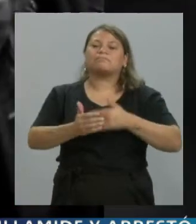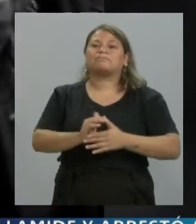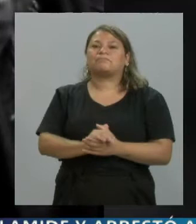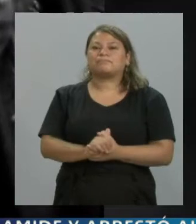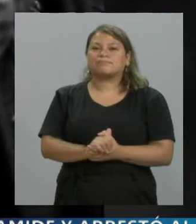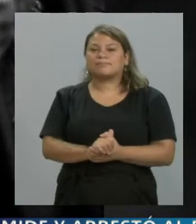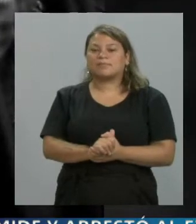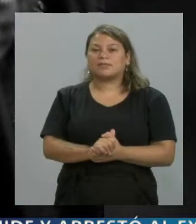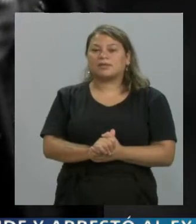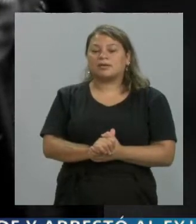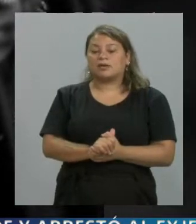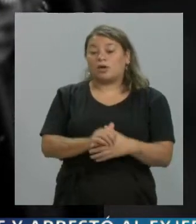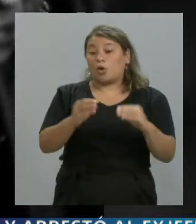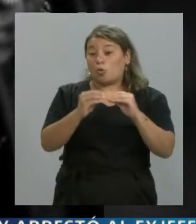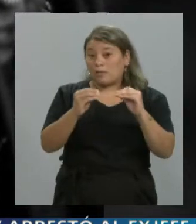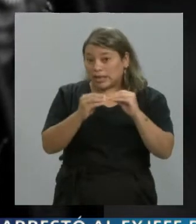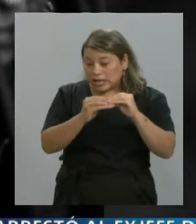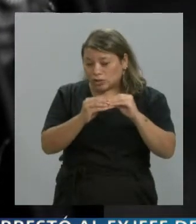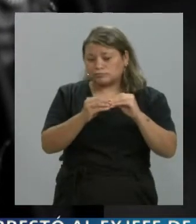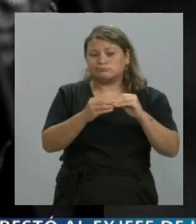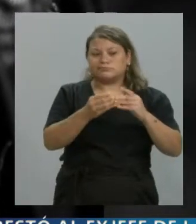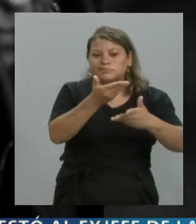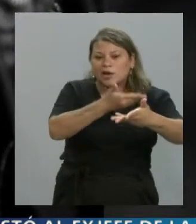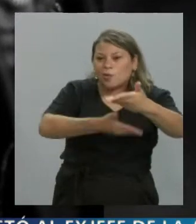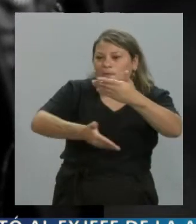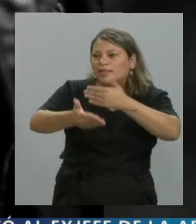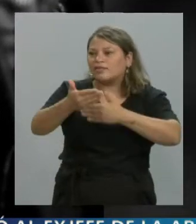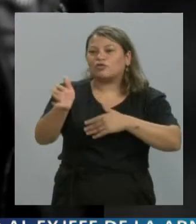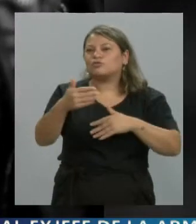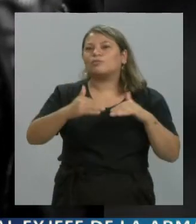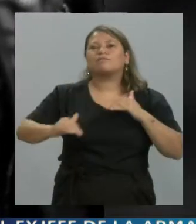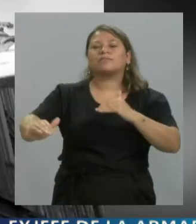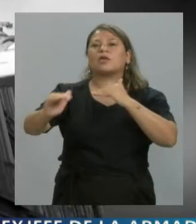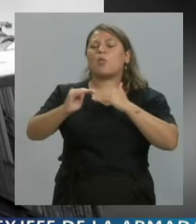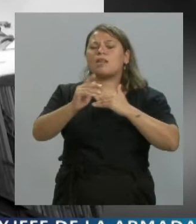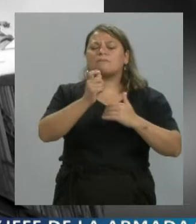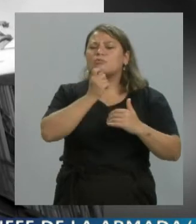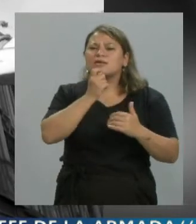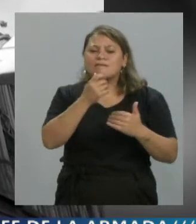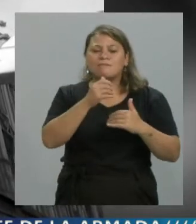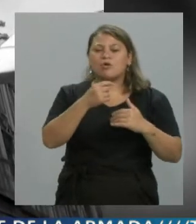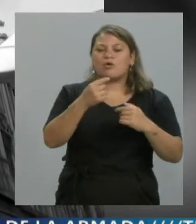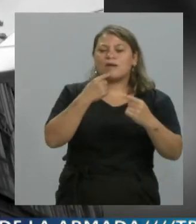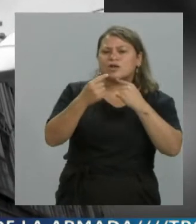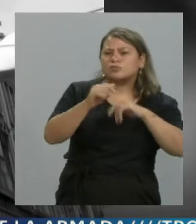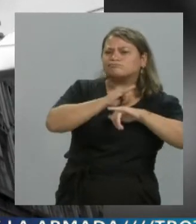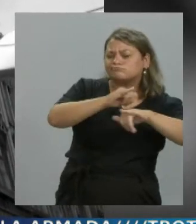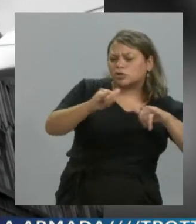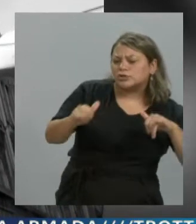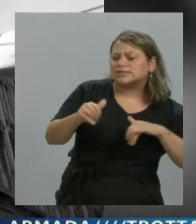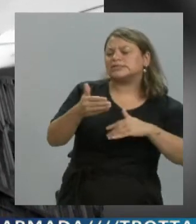se comparte en un nivel de igualdad. Se comentan las notas, se comentan antes las notas.